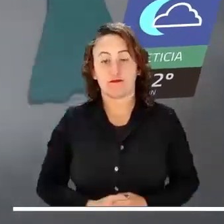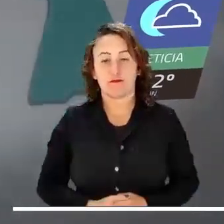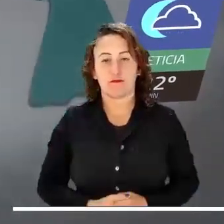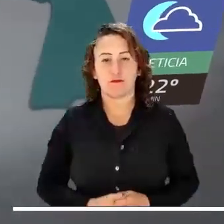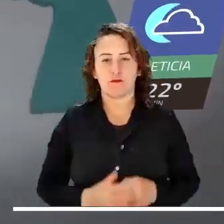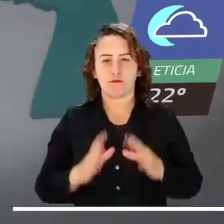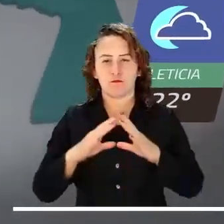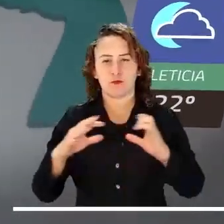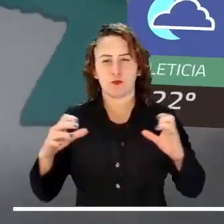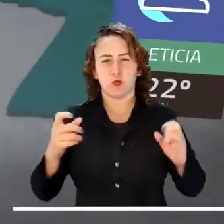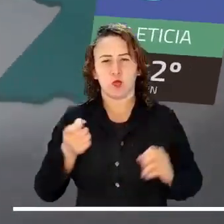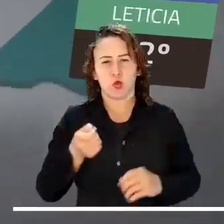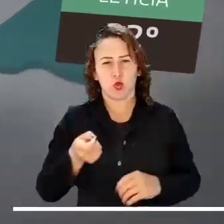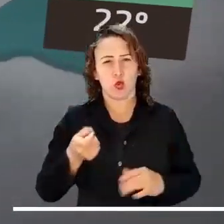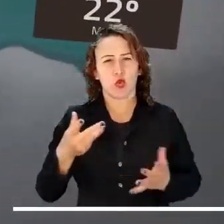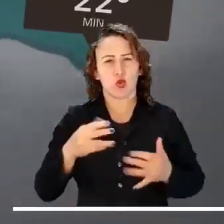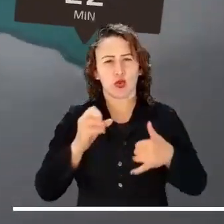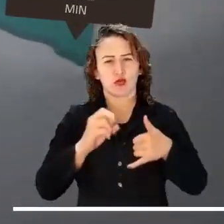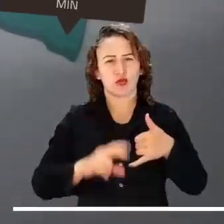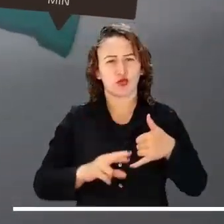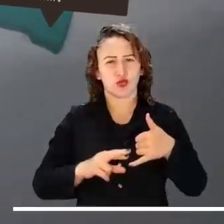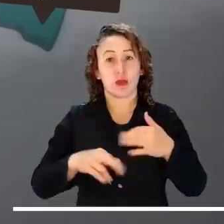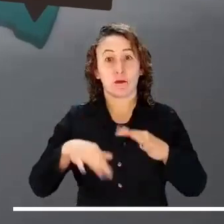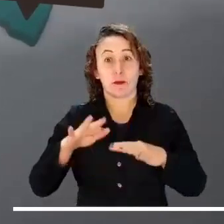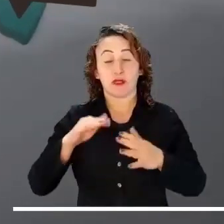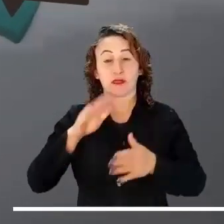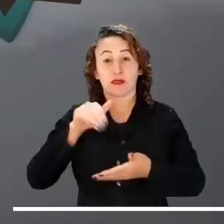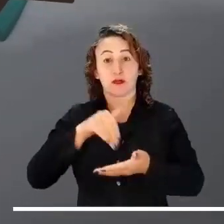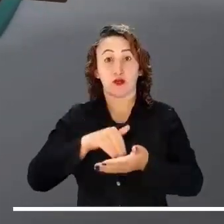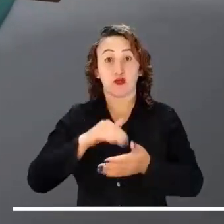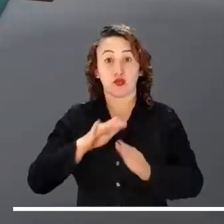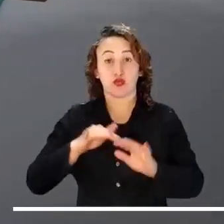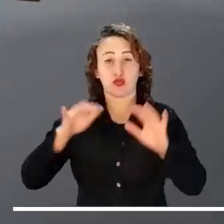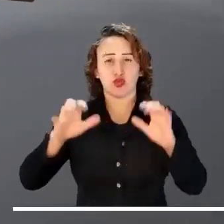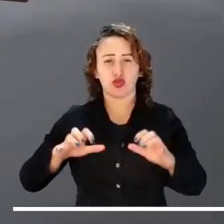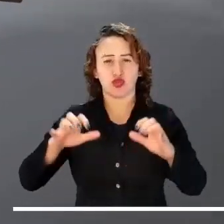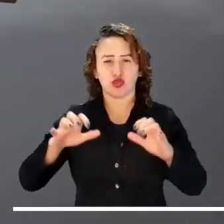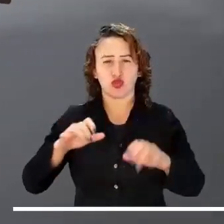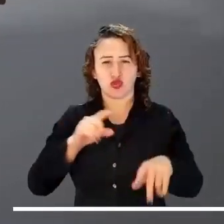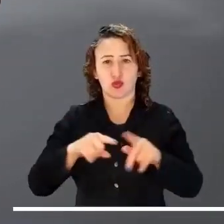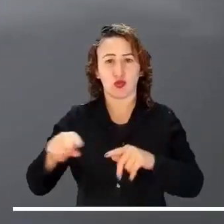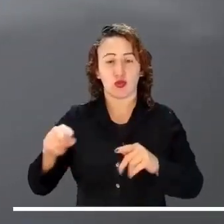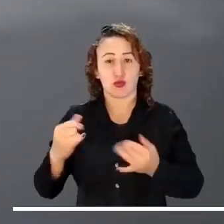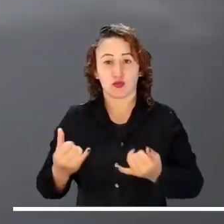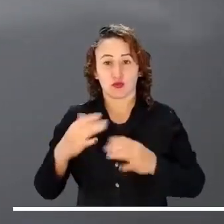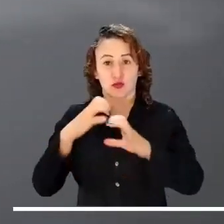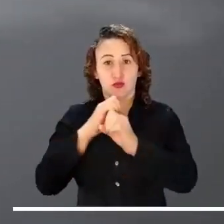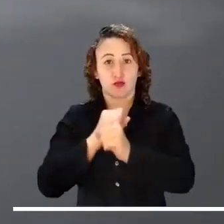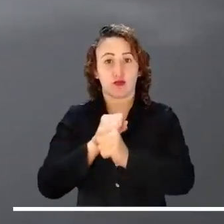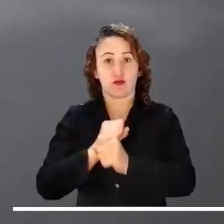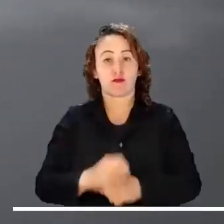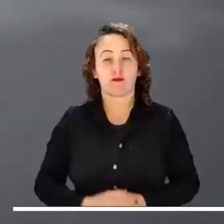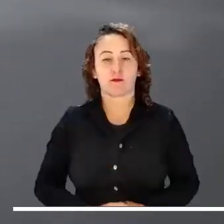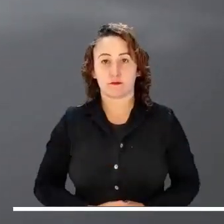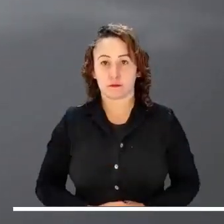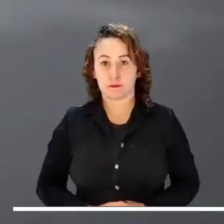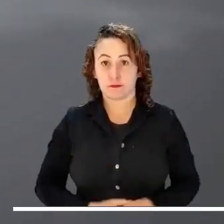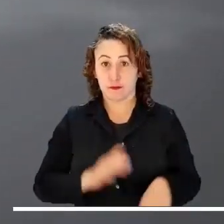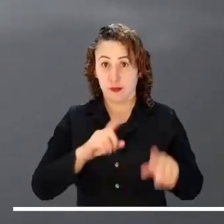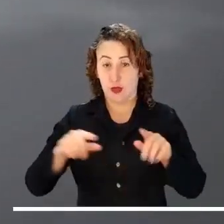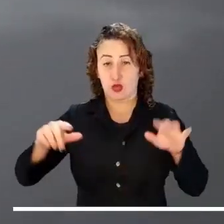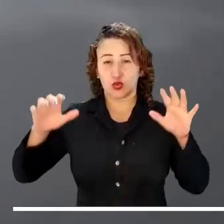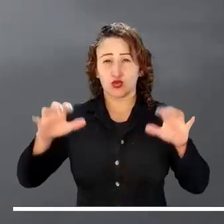Occidente de Meta y Arauca. Poca nubosidad se advierte en el sur del país, sin embargo, en el centro de la región se advierten lluvias